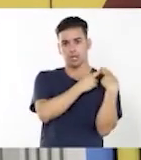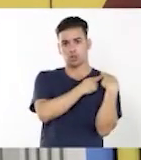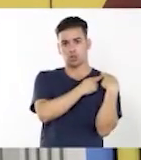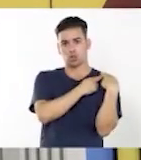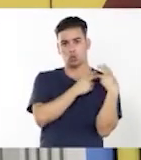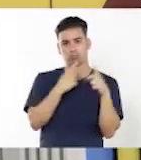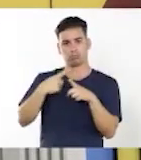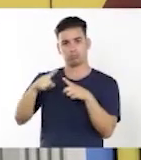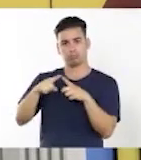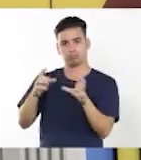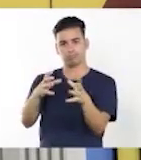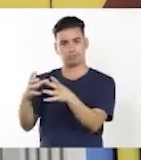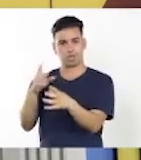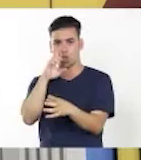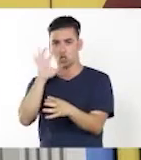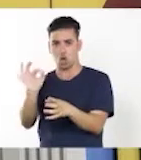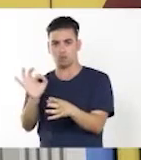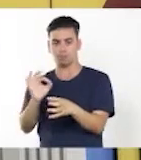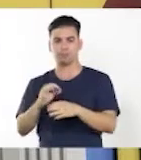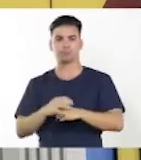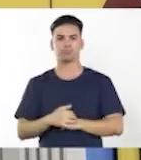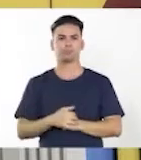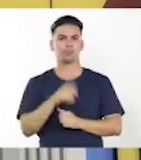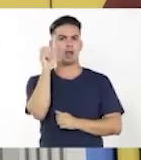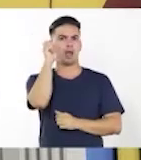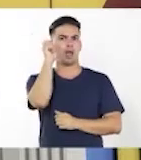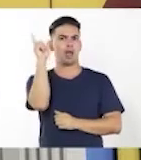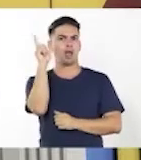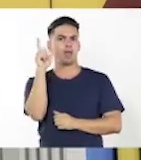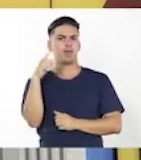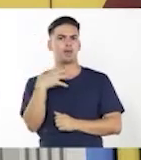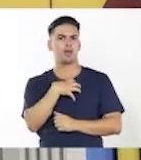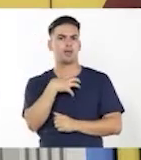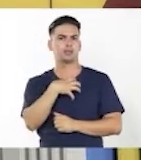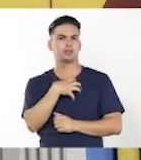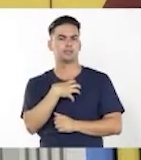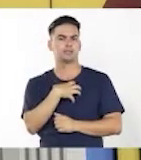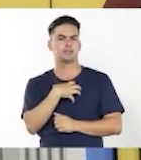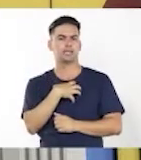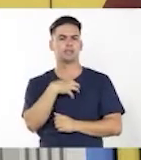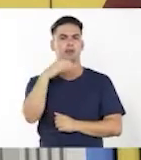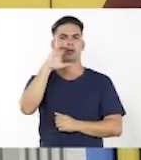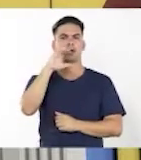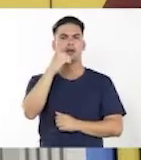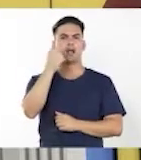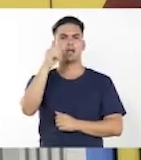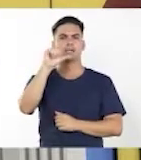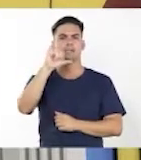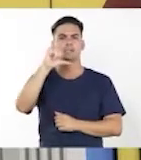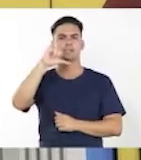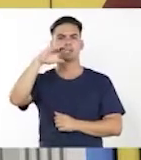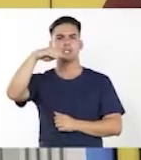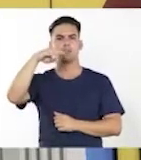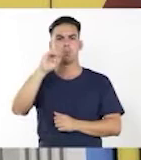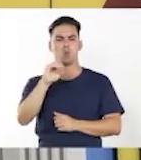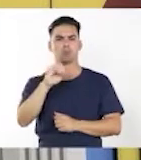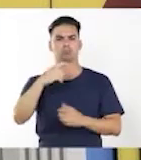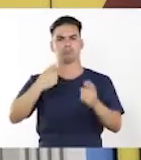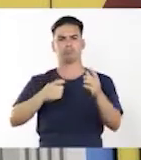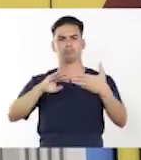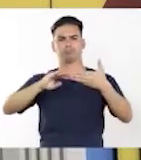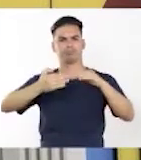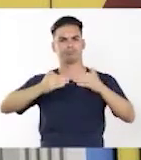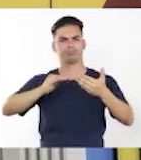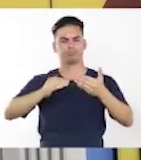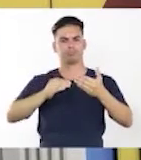los otros no. Las ideas del clasicismo se manifiestan en el conflicto que estalla.